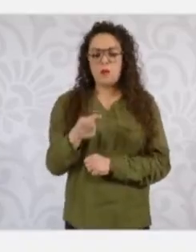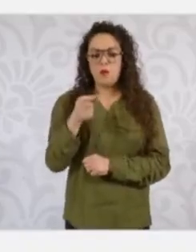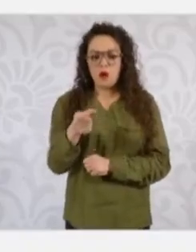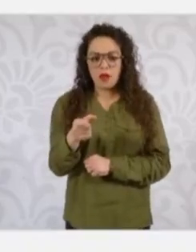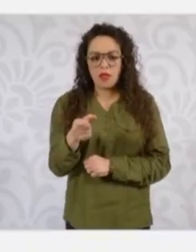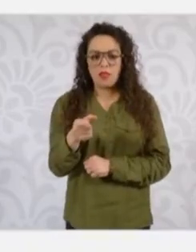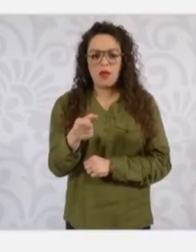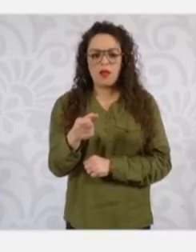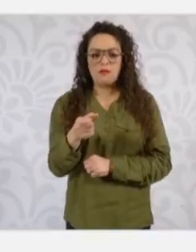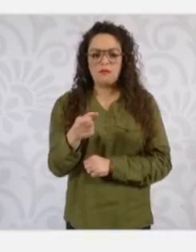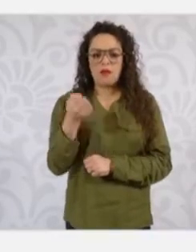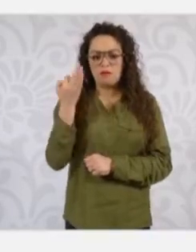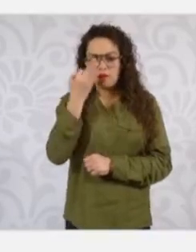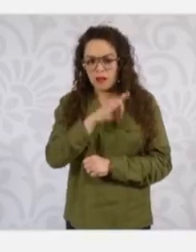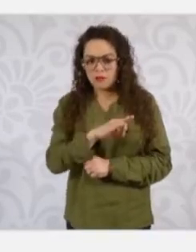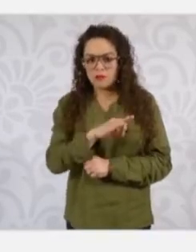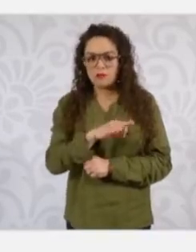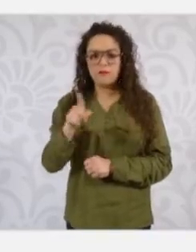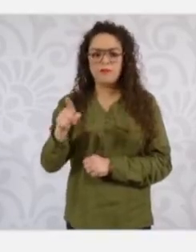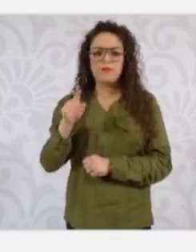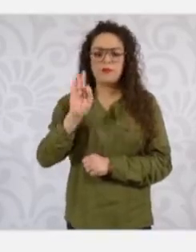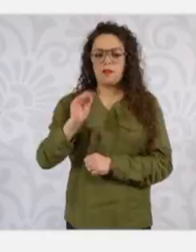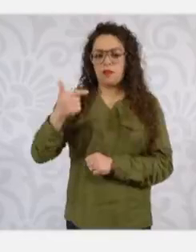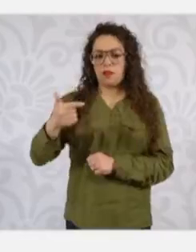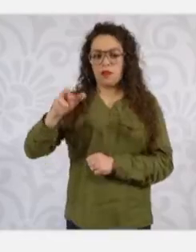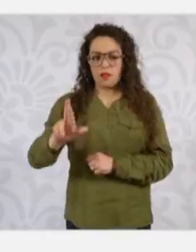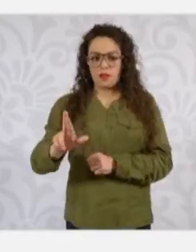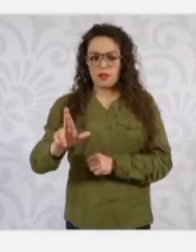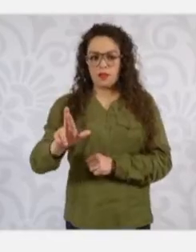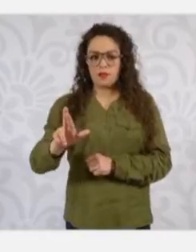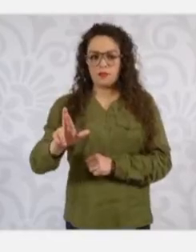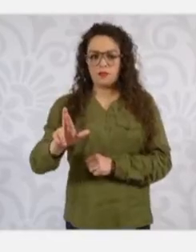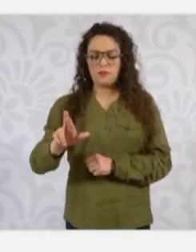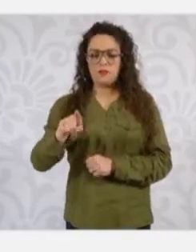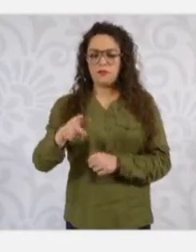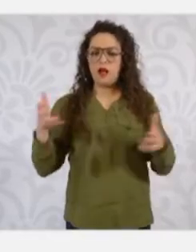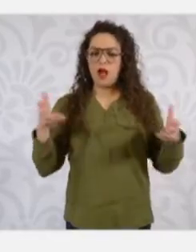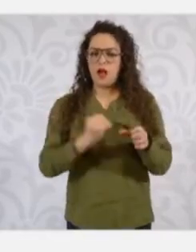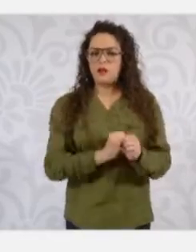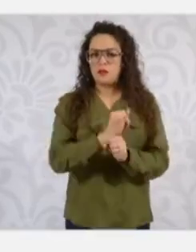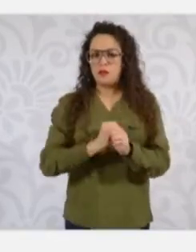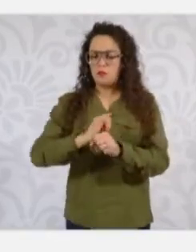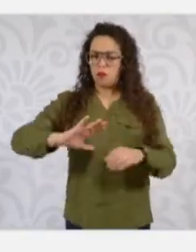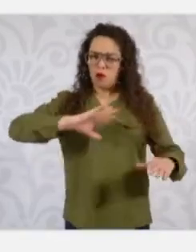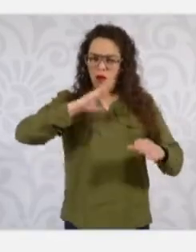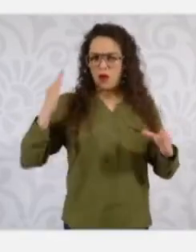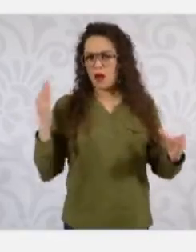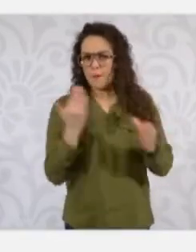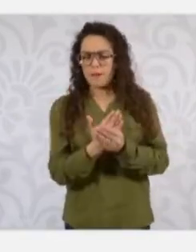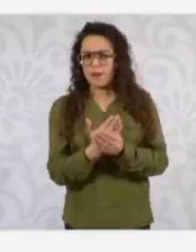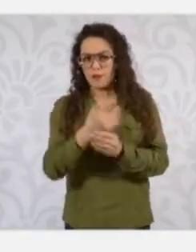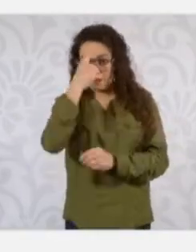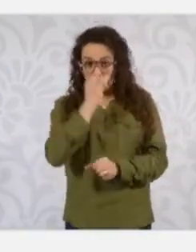Fiscales de la Fiscalía General de la República integraron una carpeta de investigación contra